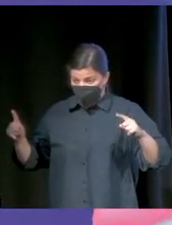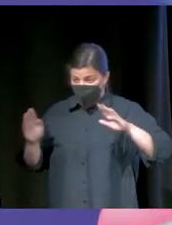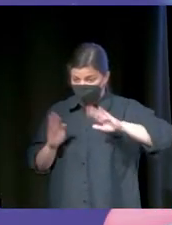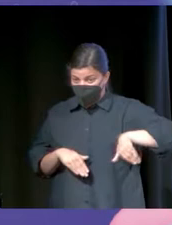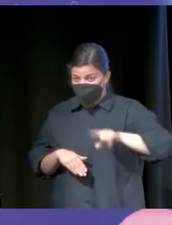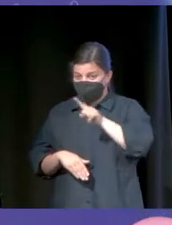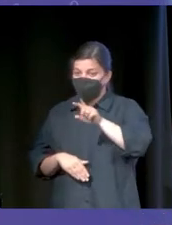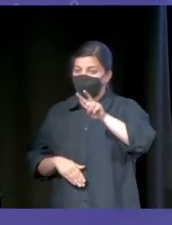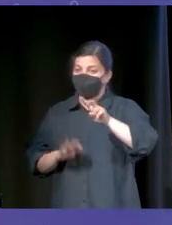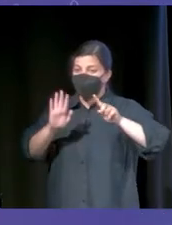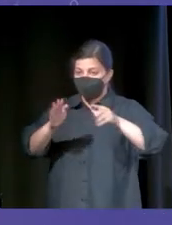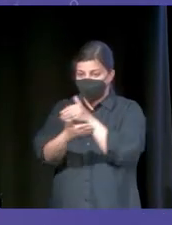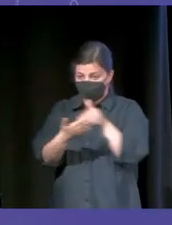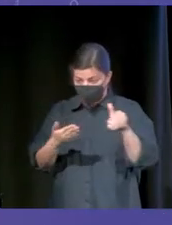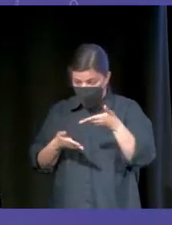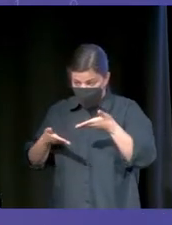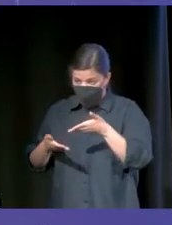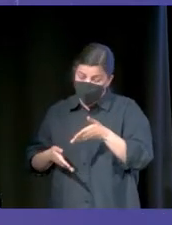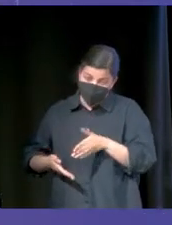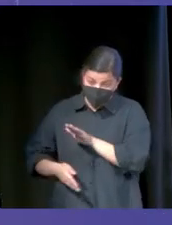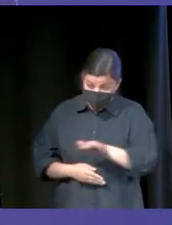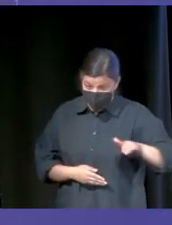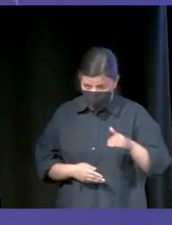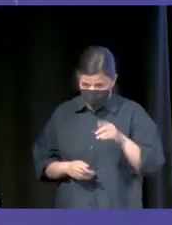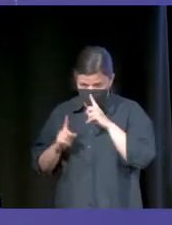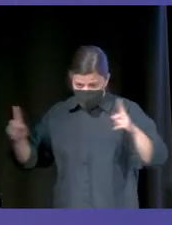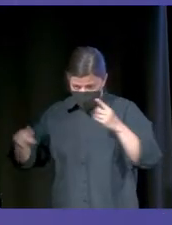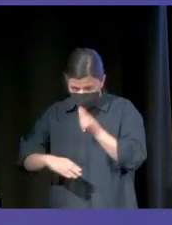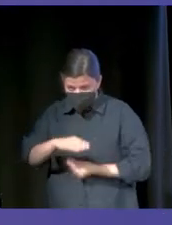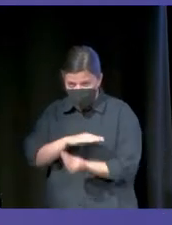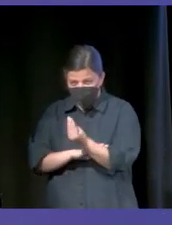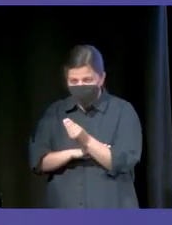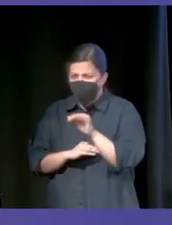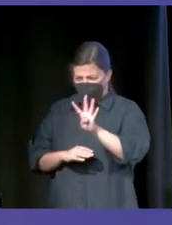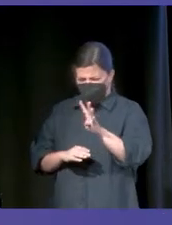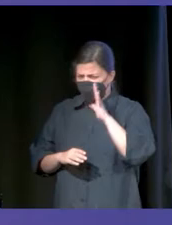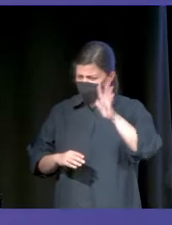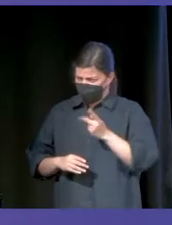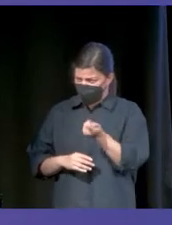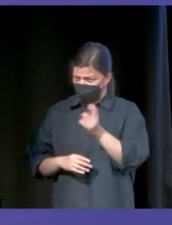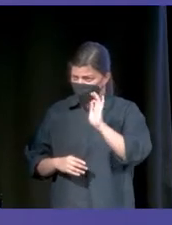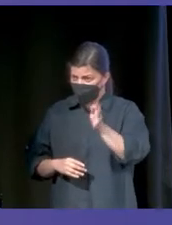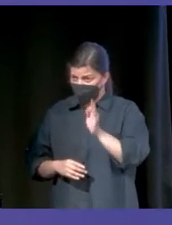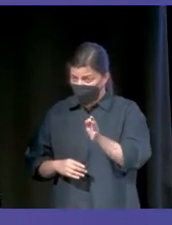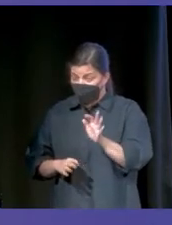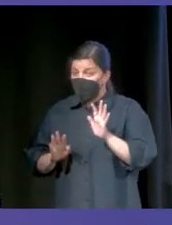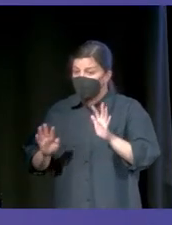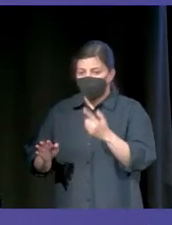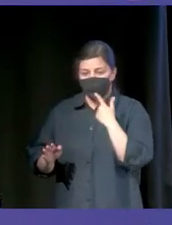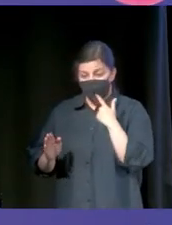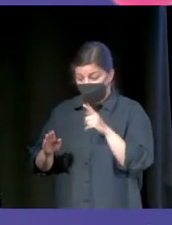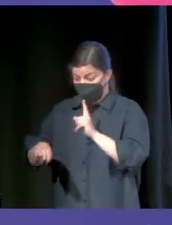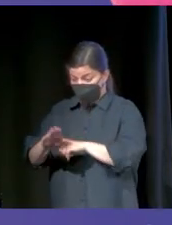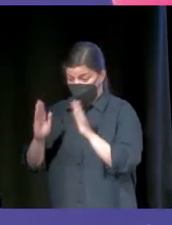dan 126 millones de niños, que es los niños que nacen en un año. Pero, a que parece poco, cuatro. Si ahora os digo que en el mismo periodo de tiempo